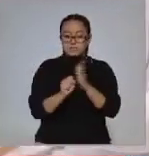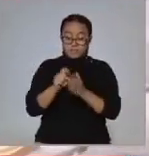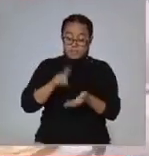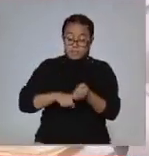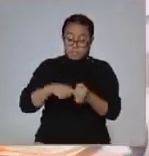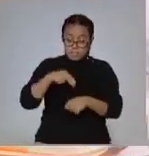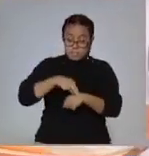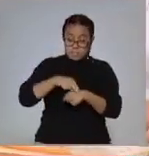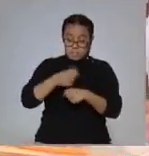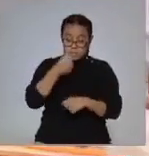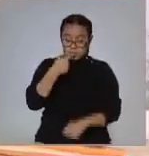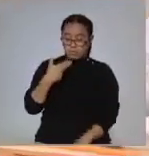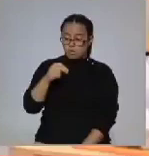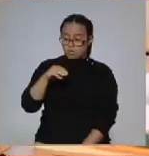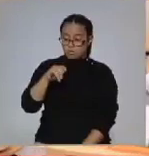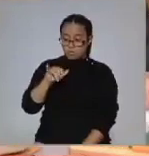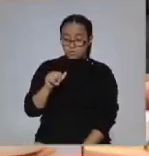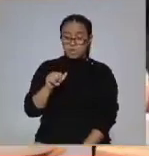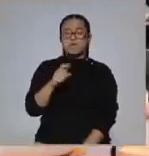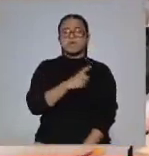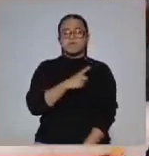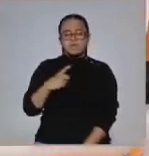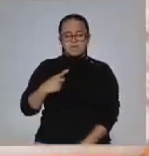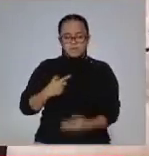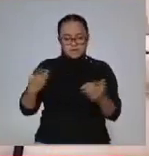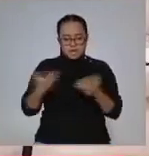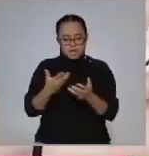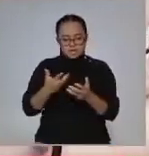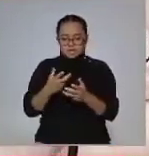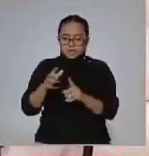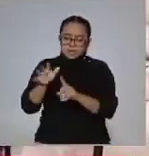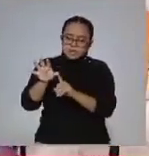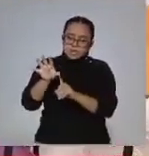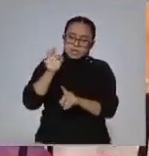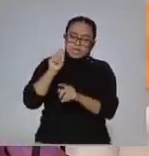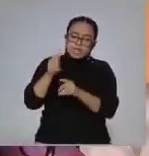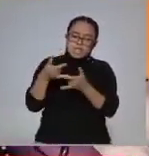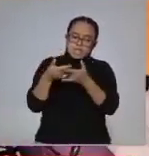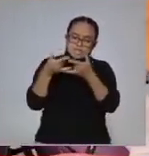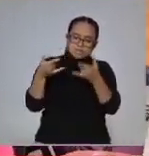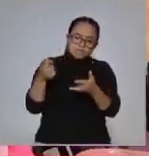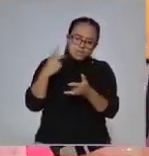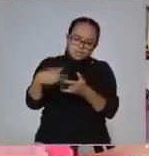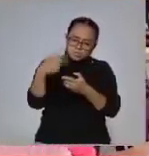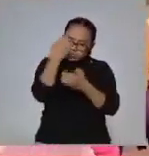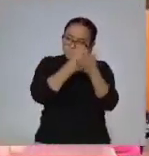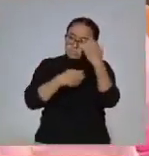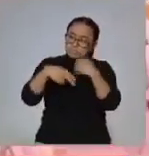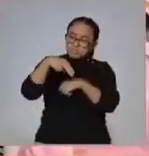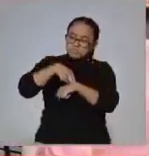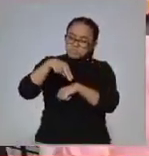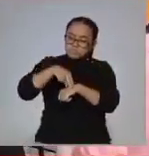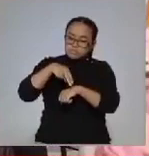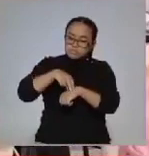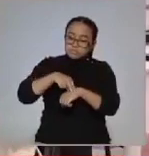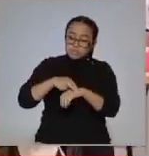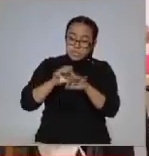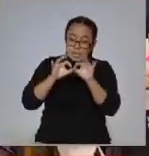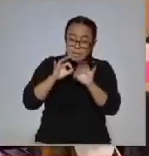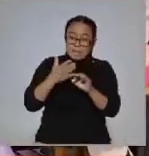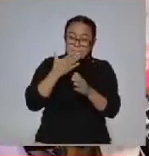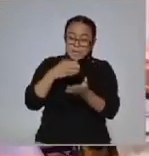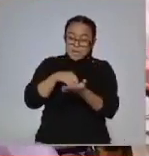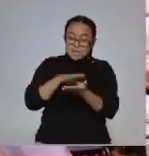Dentro de la medicina homeopática, nosotros tenemos que hacer una toma de caso, una historia clínica, una historia clínica bien